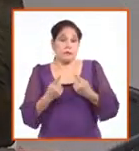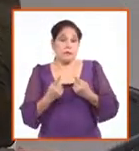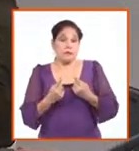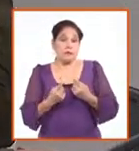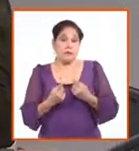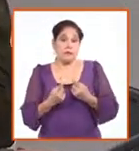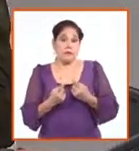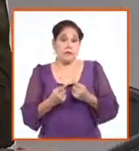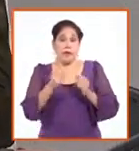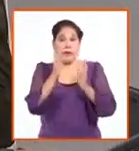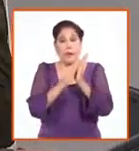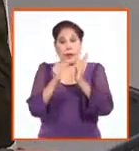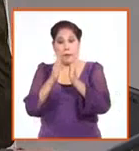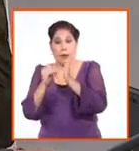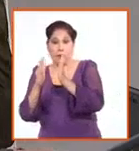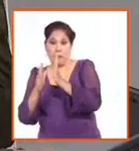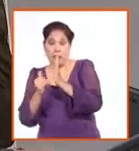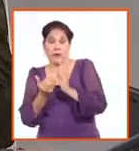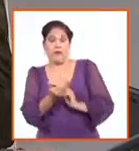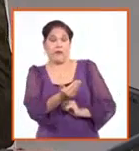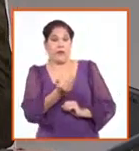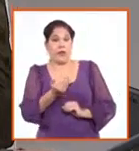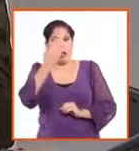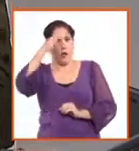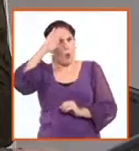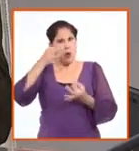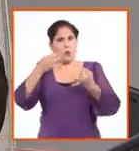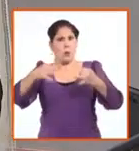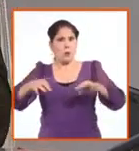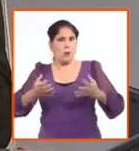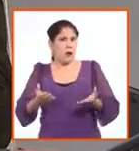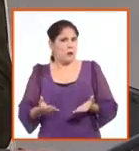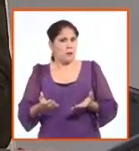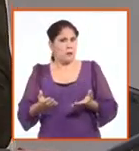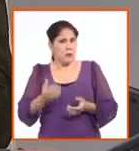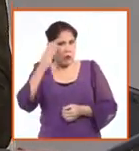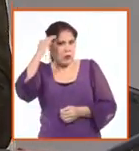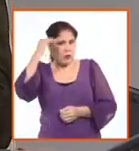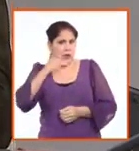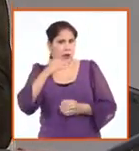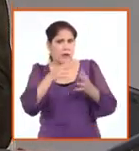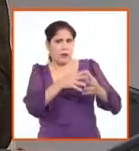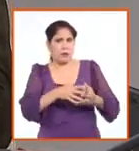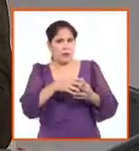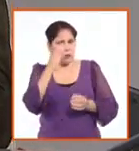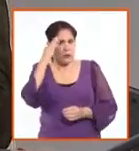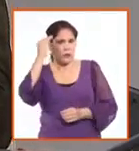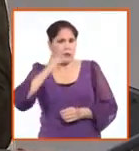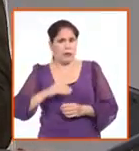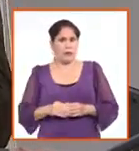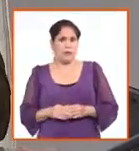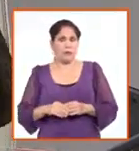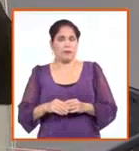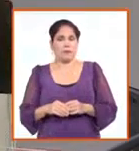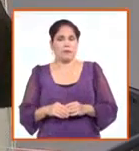tiempo, regresan a Cuba sin ningún problema. Y eso lo saben las autoridades norteamericanas. Por tanto,